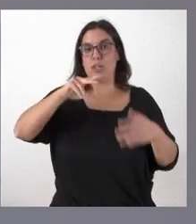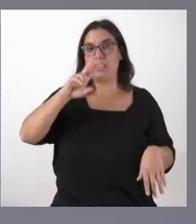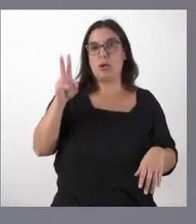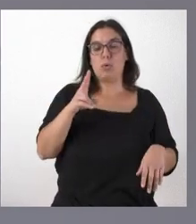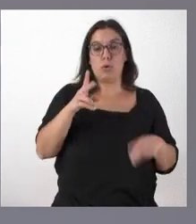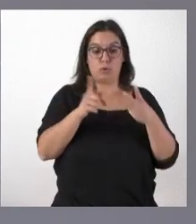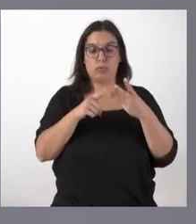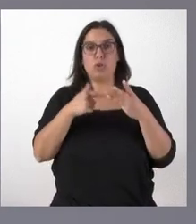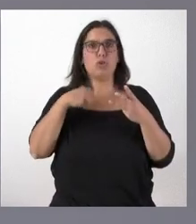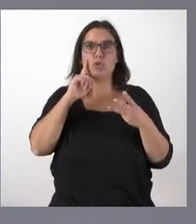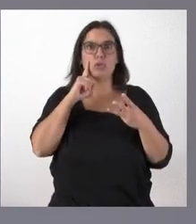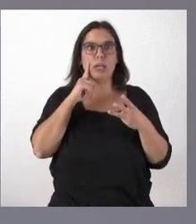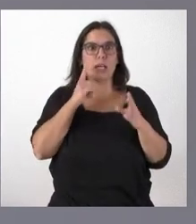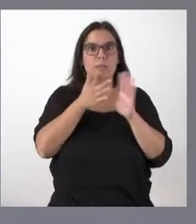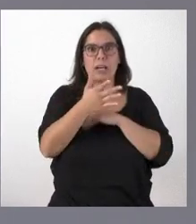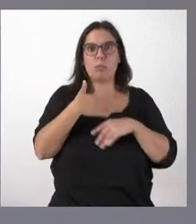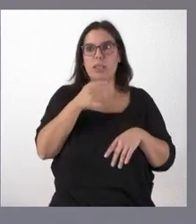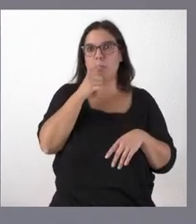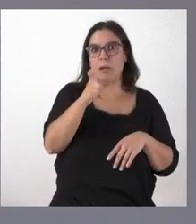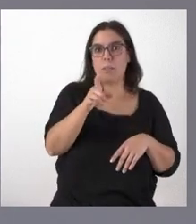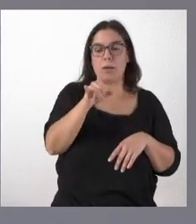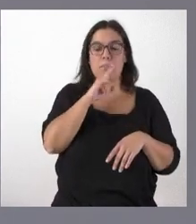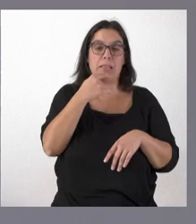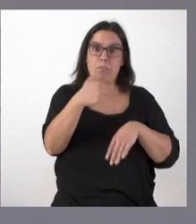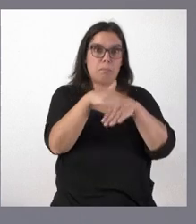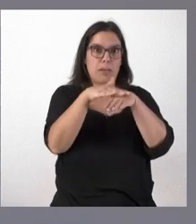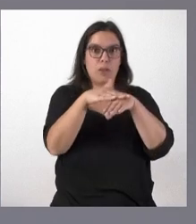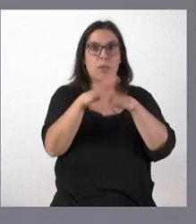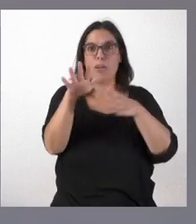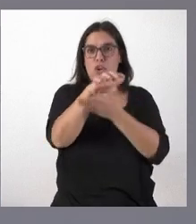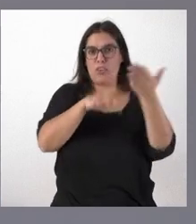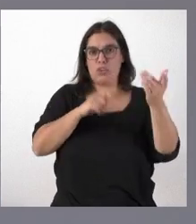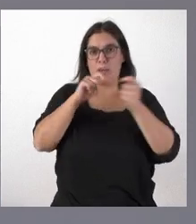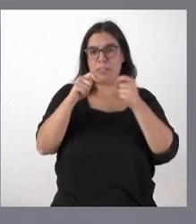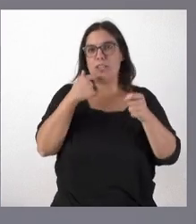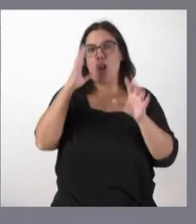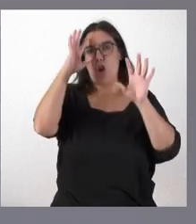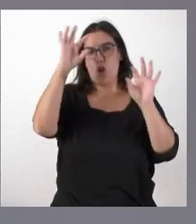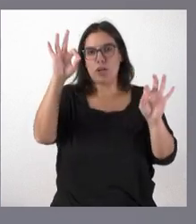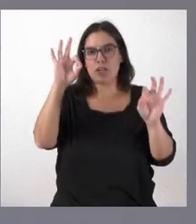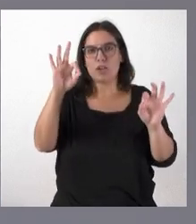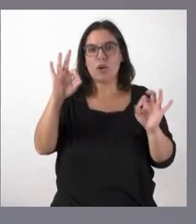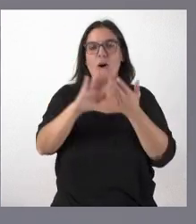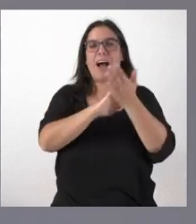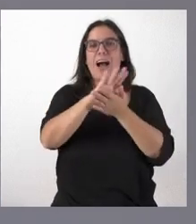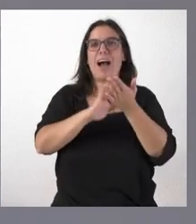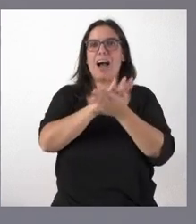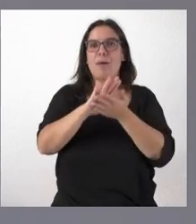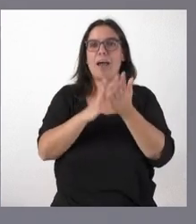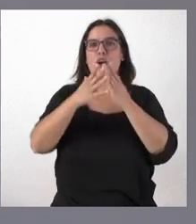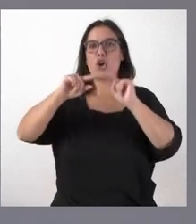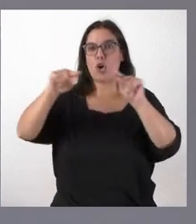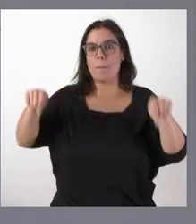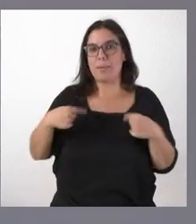explicado yo y si he dado algún equívoco le pido disculpas pero la nota de prensa está muy claro que se refiere lógicamente al convenio